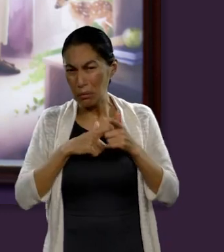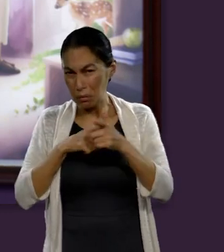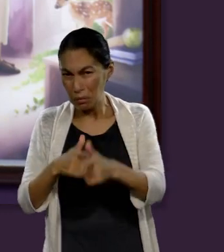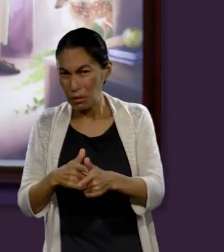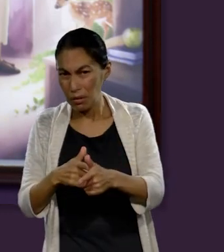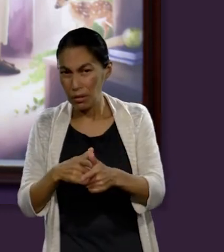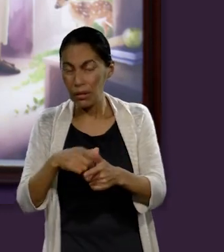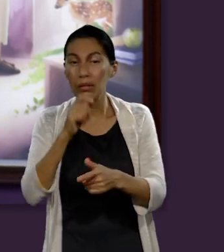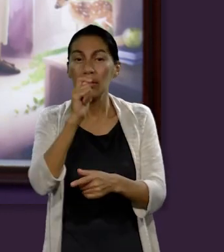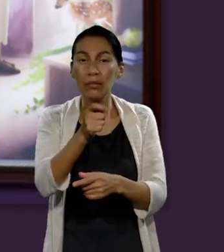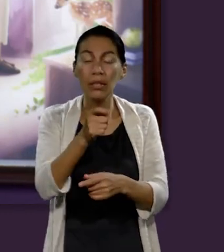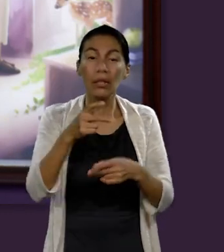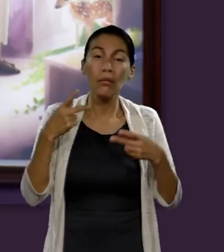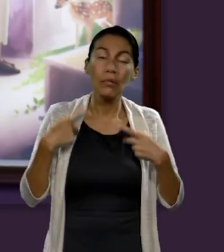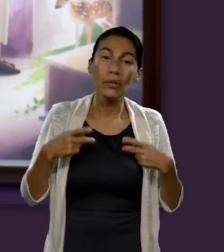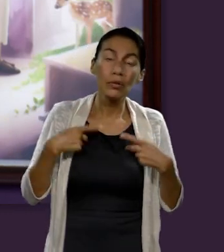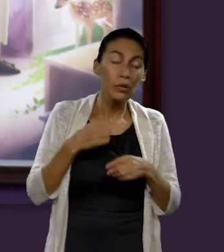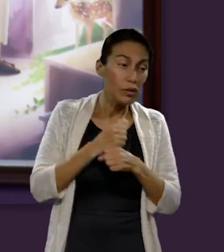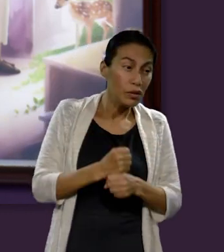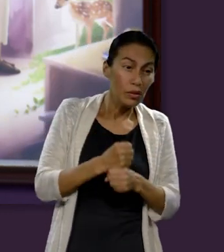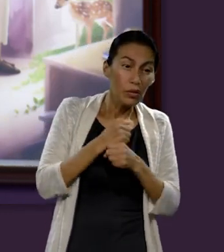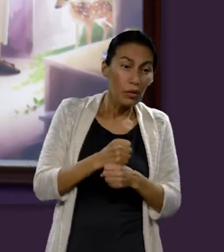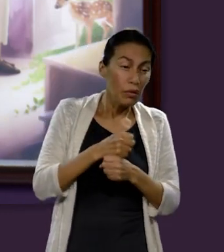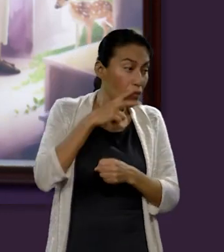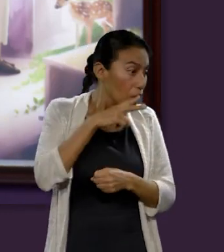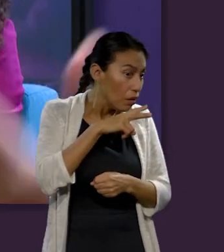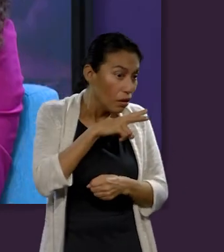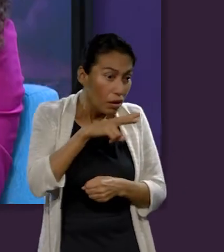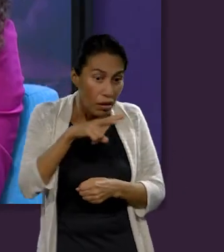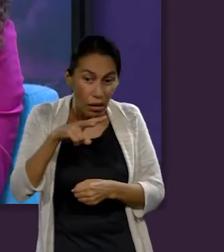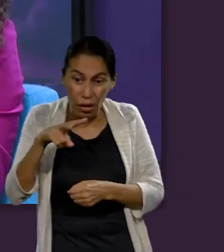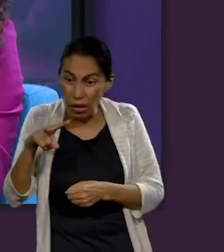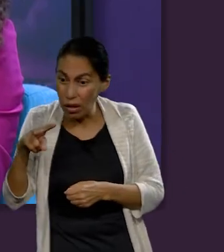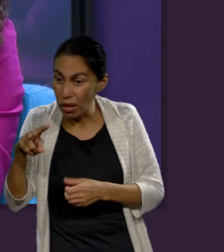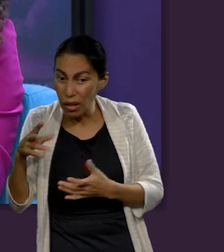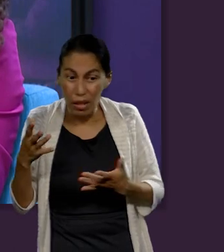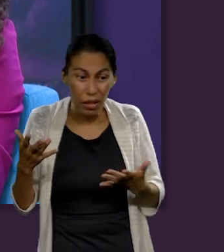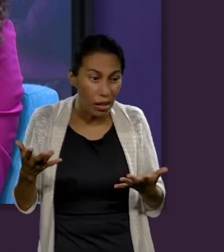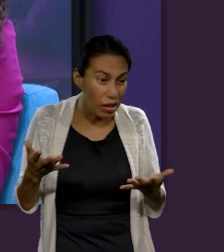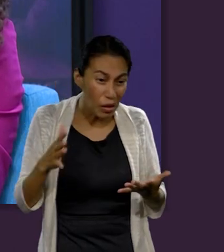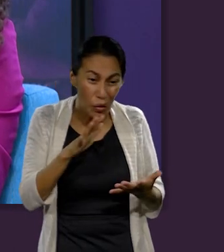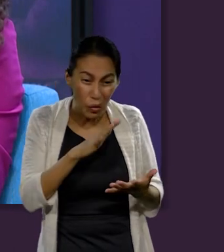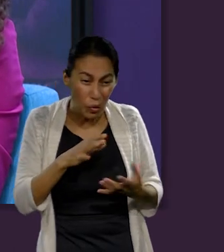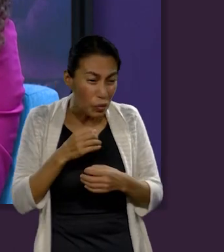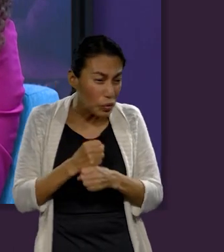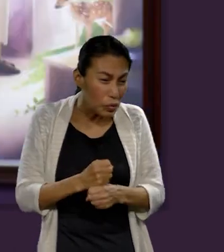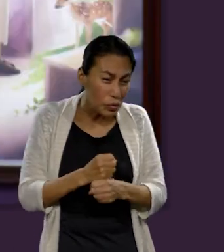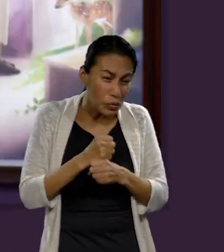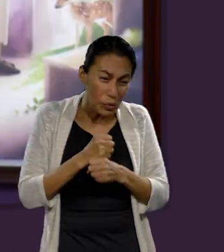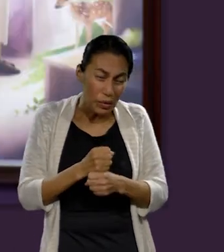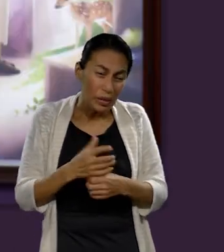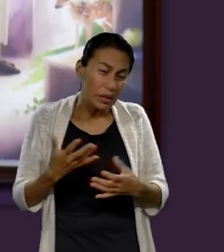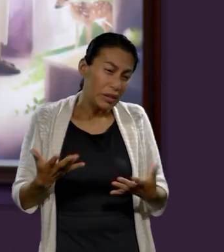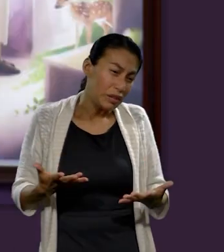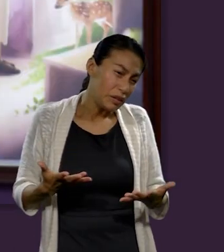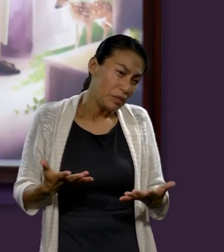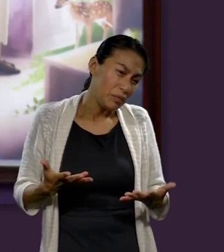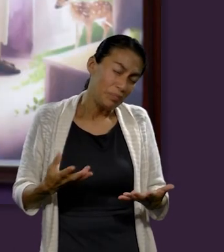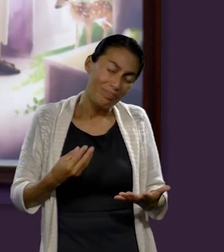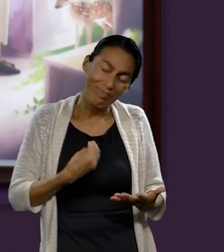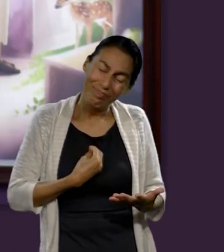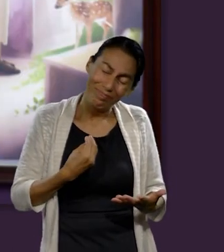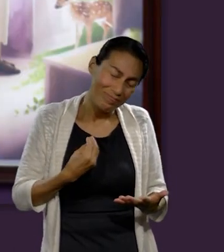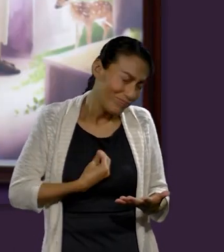conciencia significaría que podrían ver como sus familiares sufren como sufren otras personas y de la forma que Dios nos creó de forma